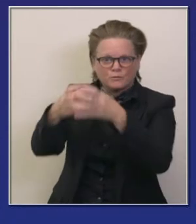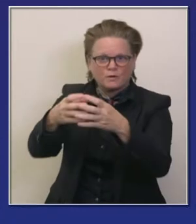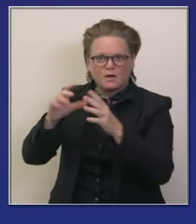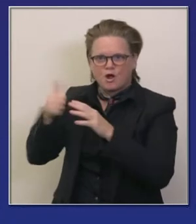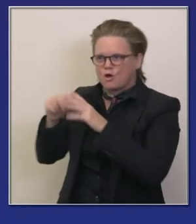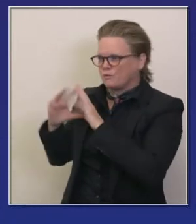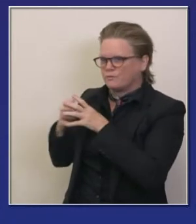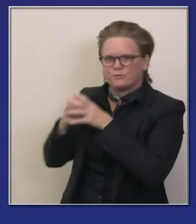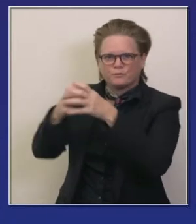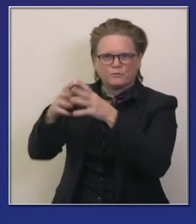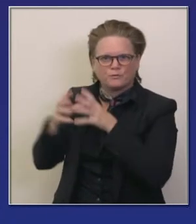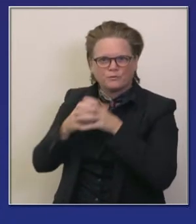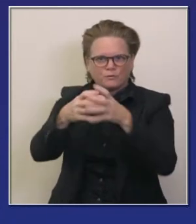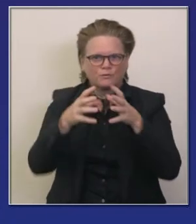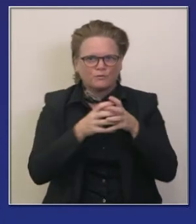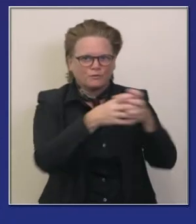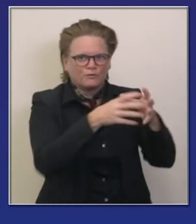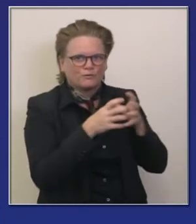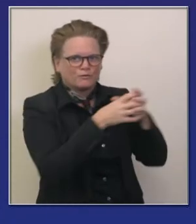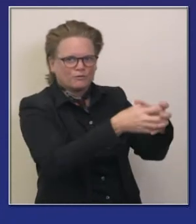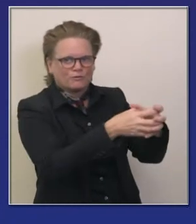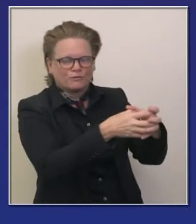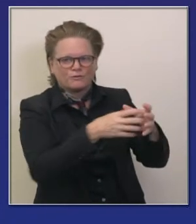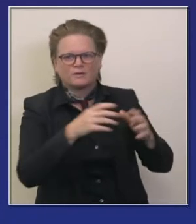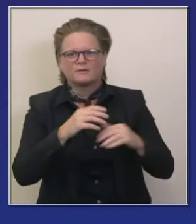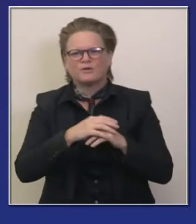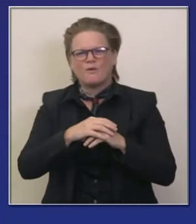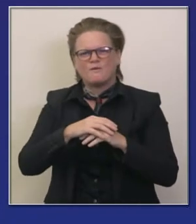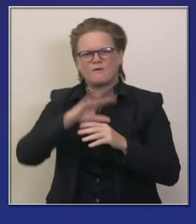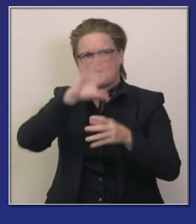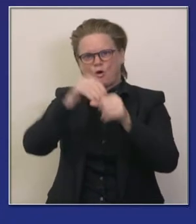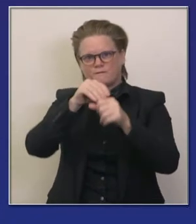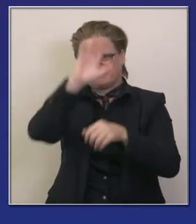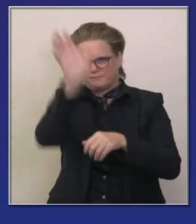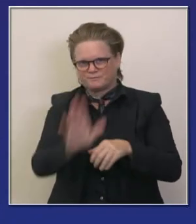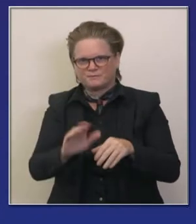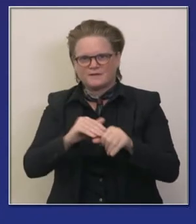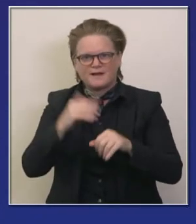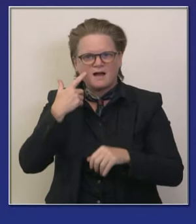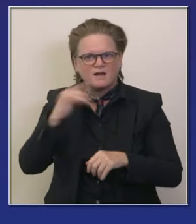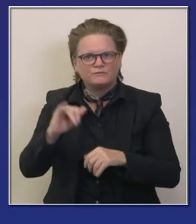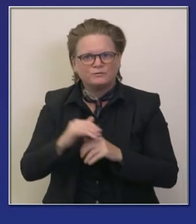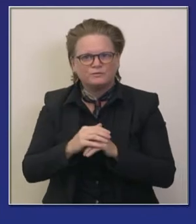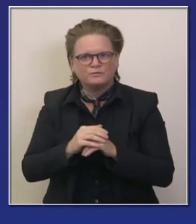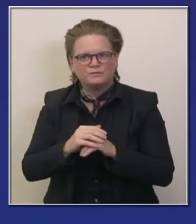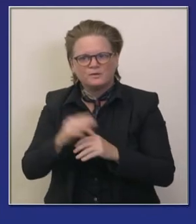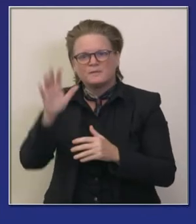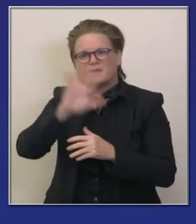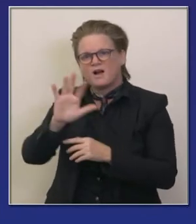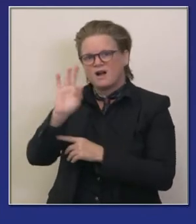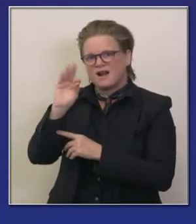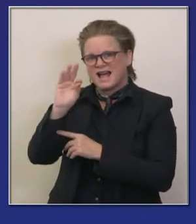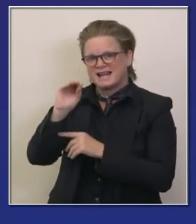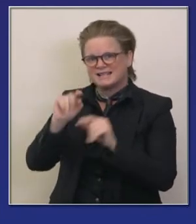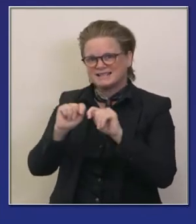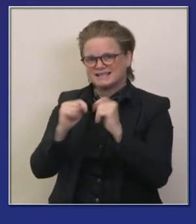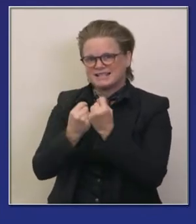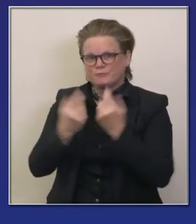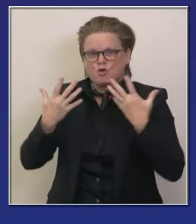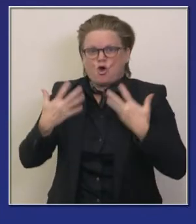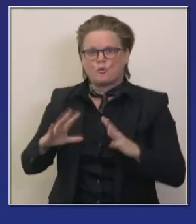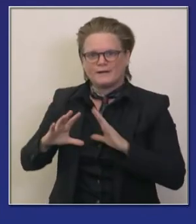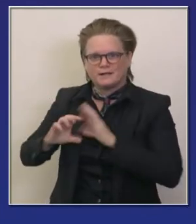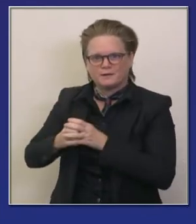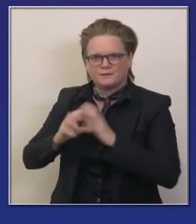central el condado imperial son equipos de intervención extraordinarios expertos haciendo lo mejor